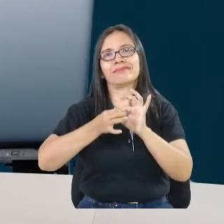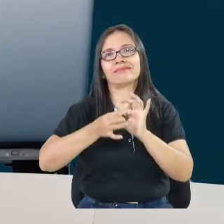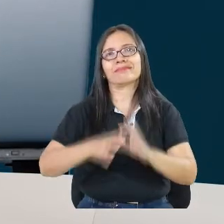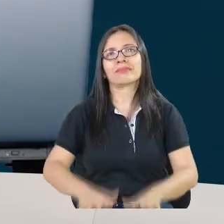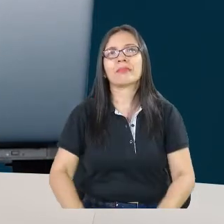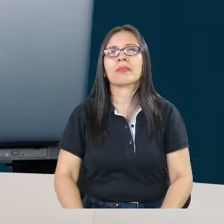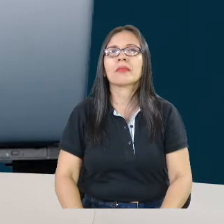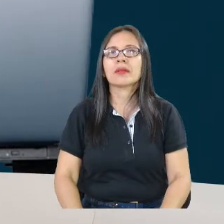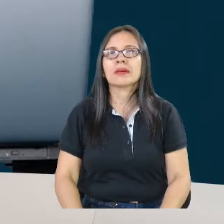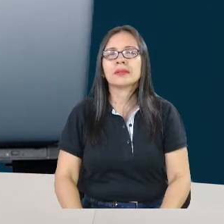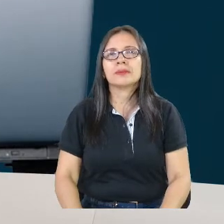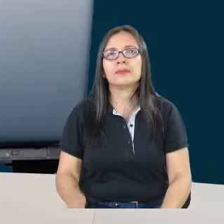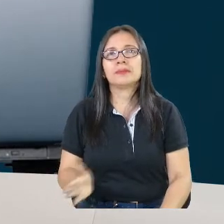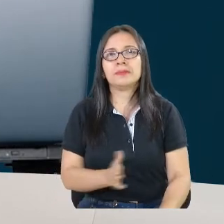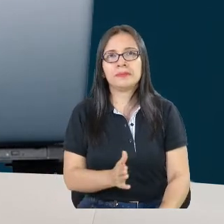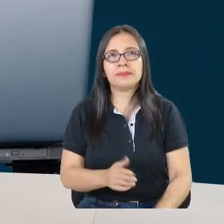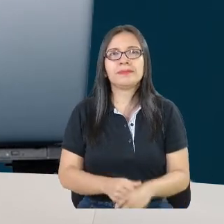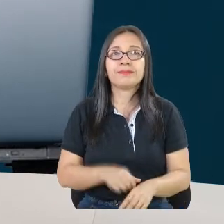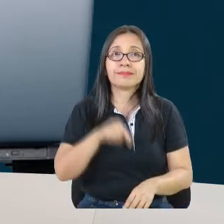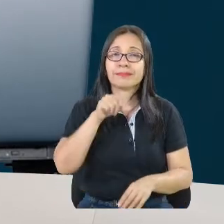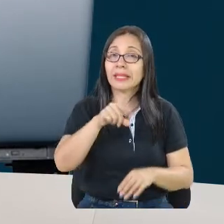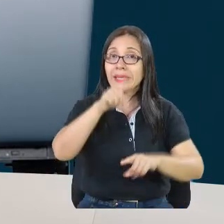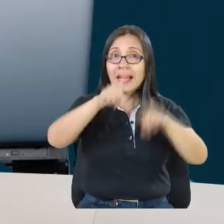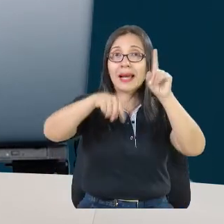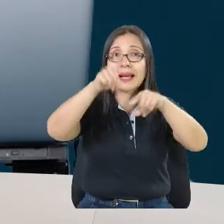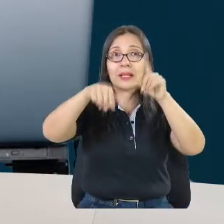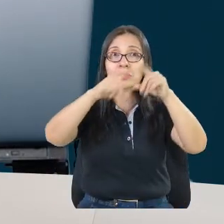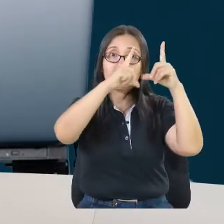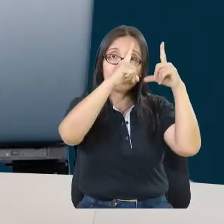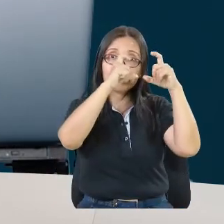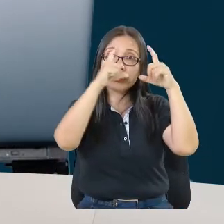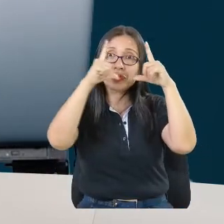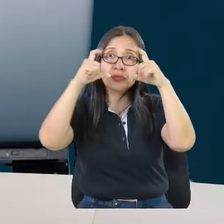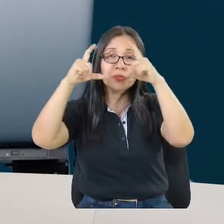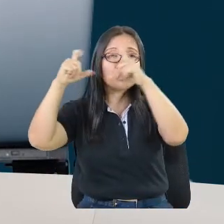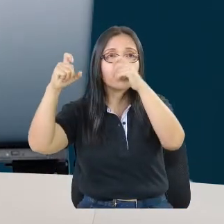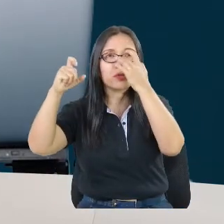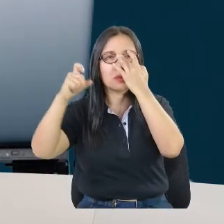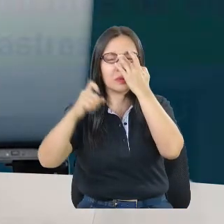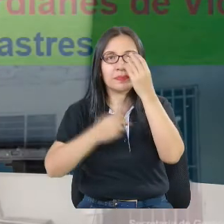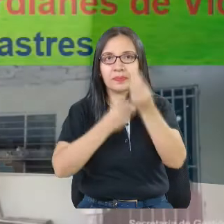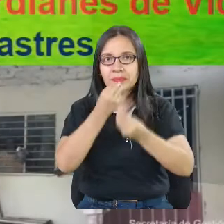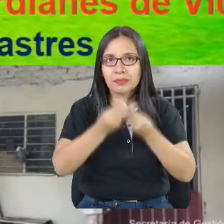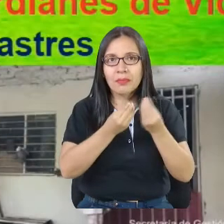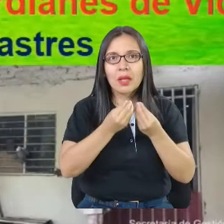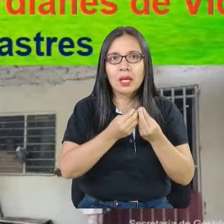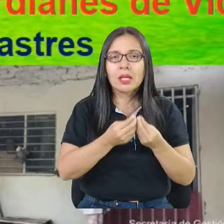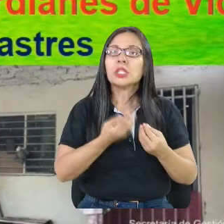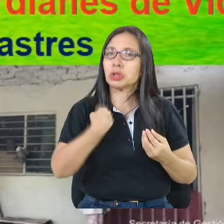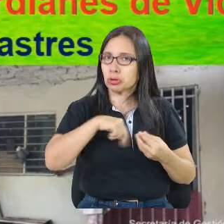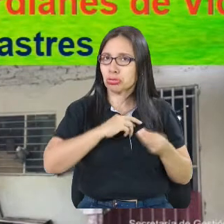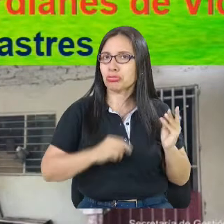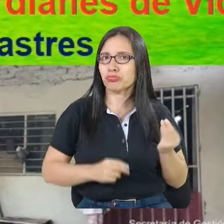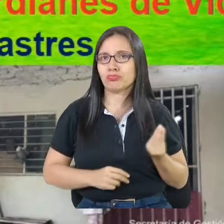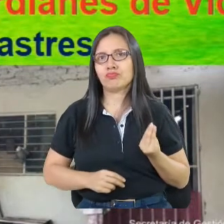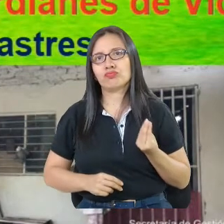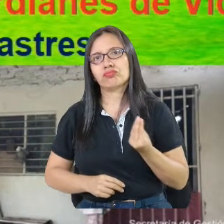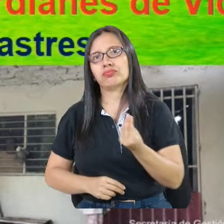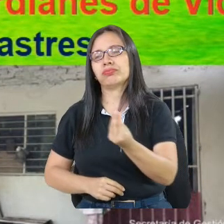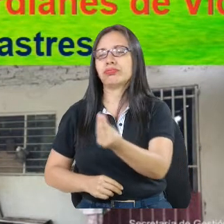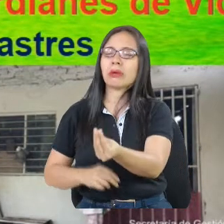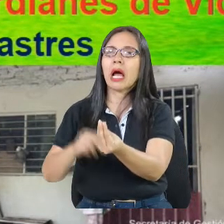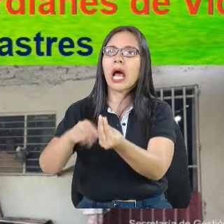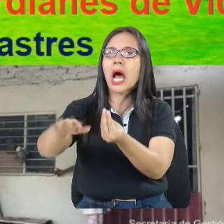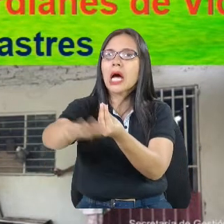Aquí, por ejemplo, tenemos algunas fotos de lo que hemos hecho. Hemos ido a territorio, hemos hablado con la comunidad.